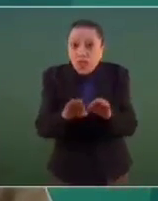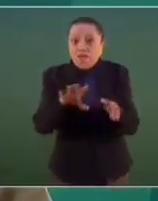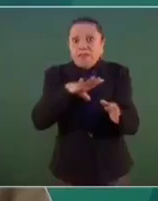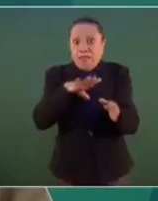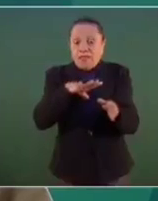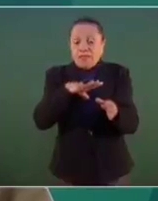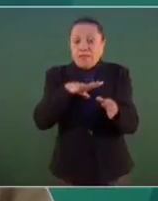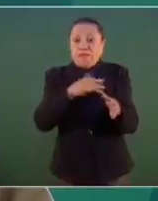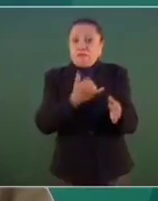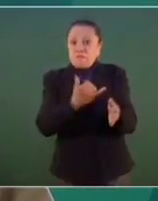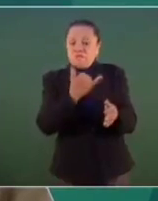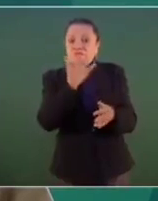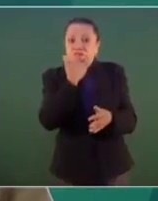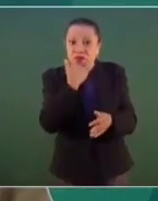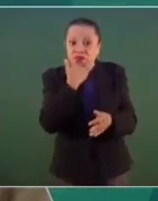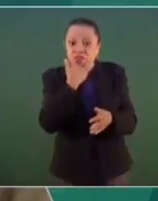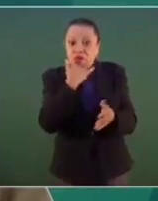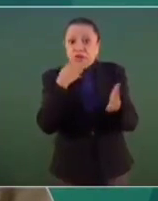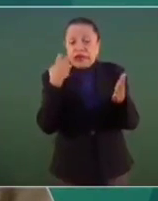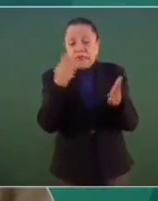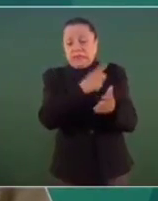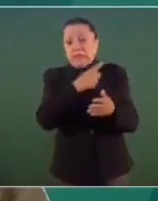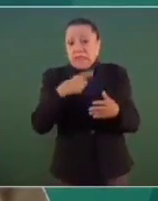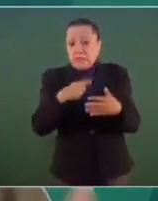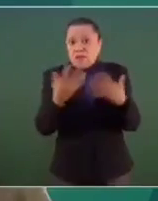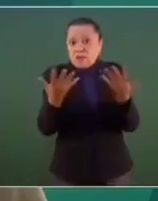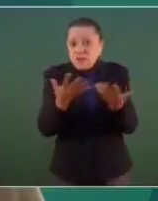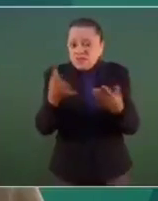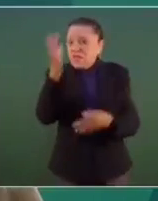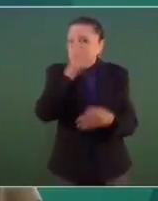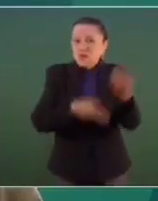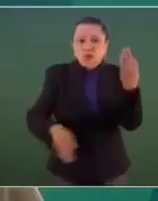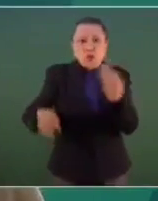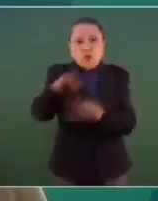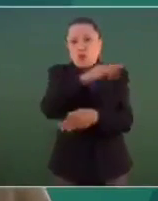en todos.